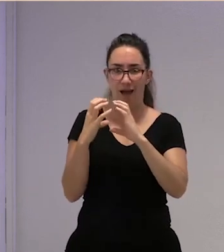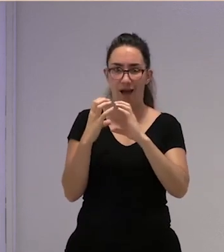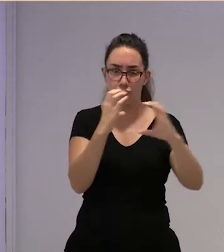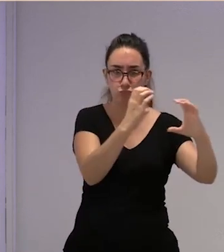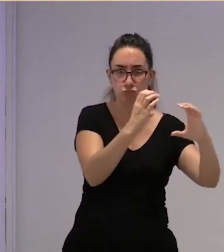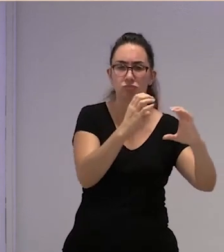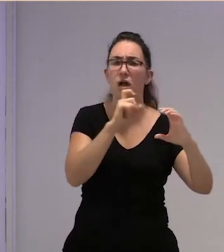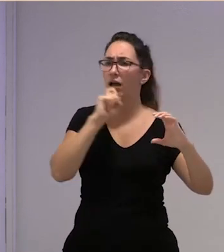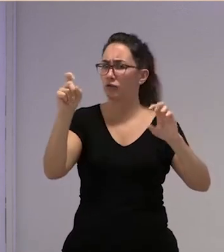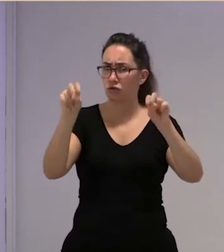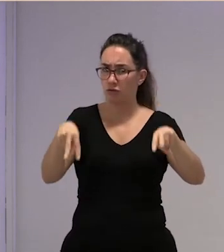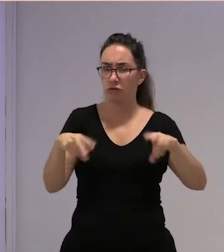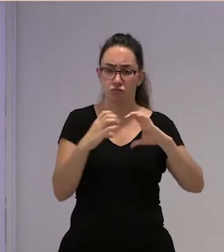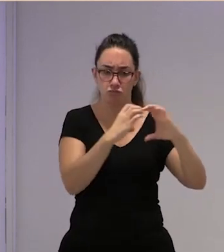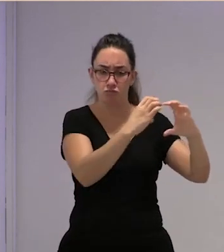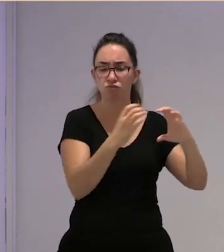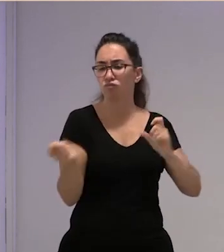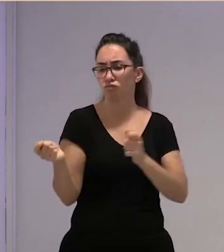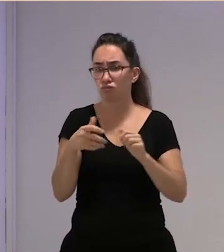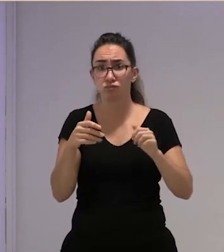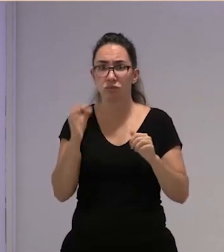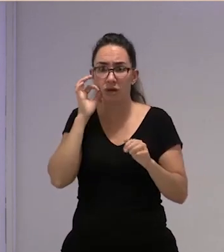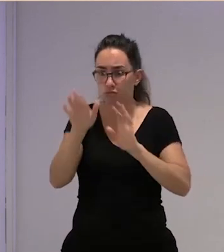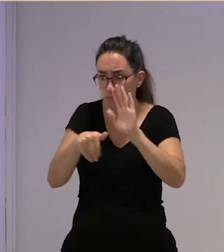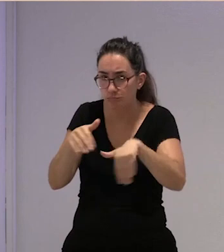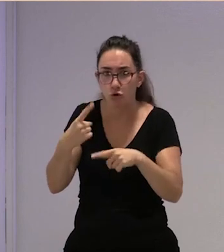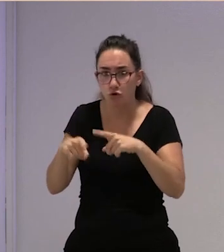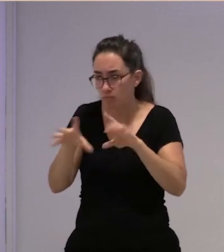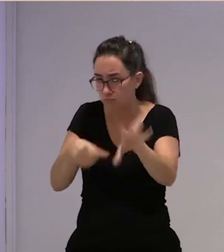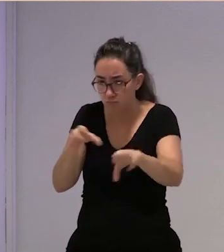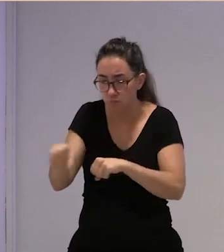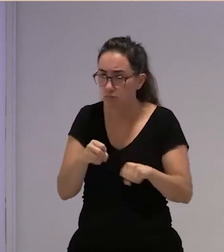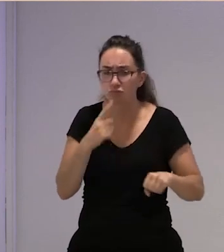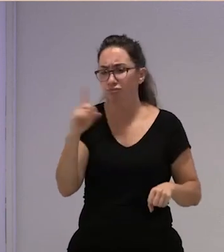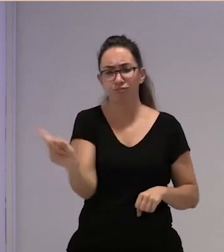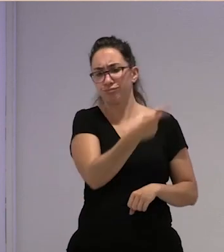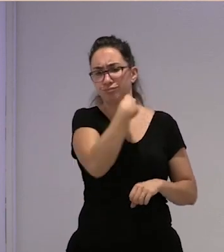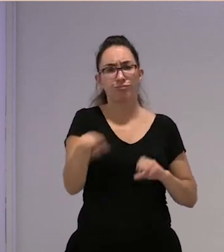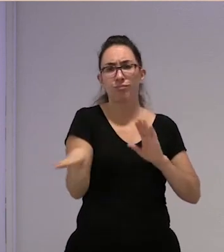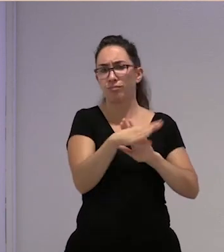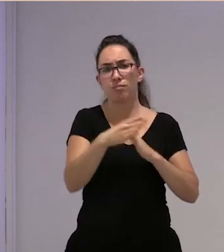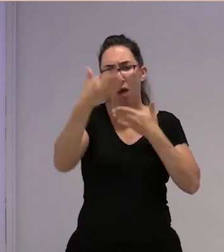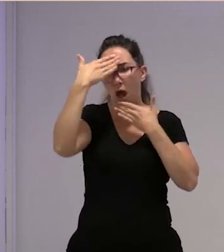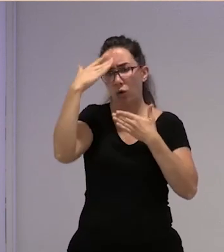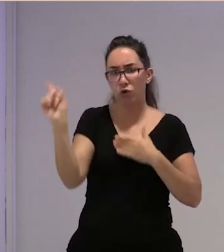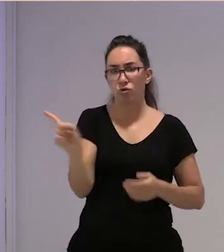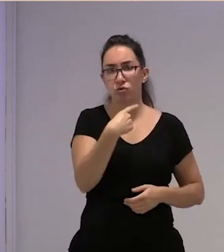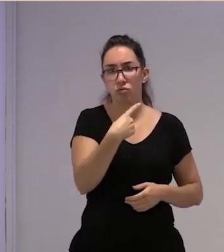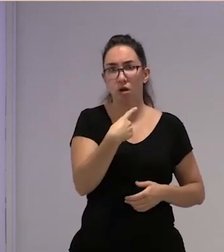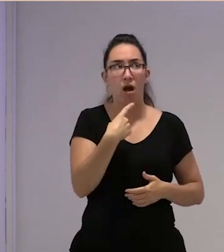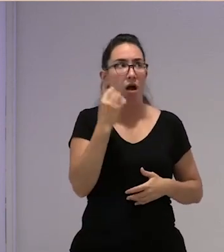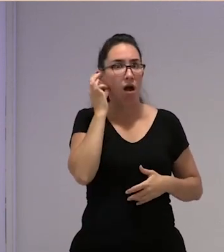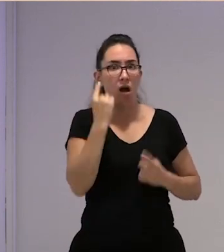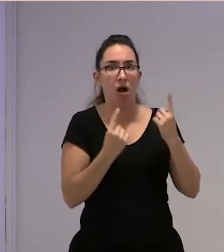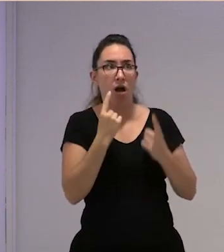empezaron a recoger esas cosas roquea vuestra ropa que se va a para Marruecos entonces alguna de ellas